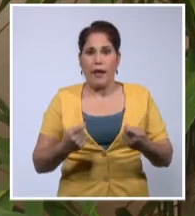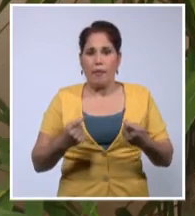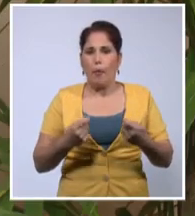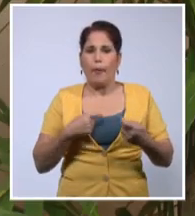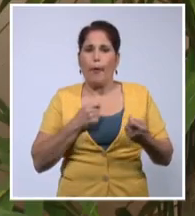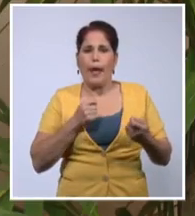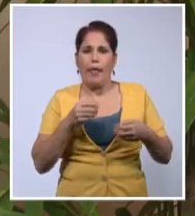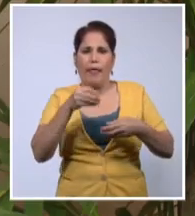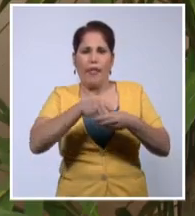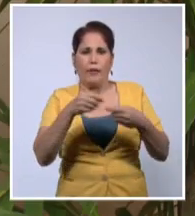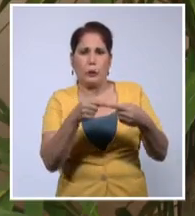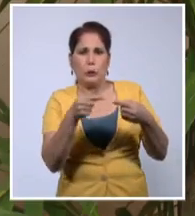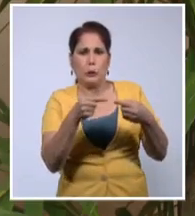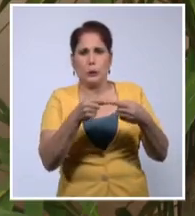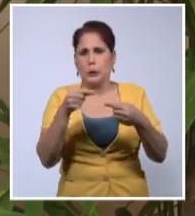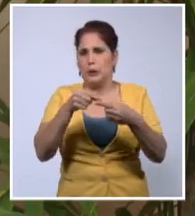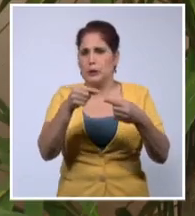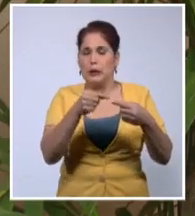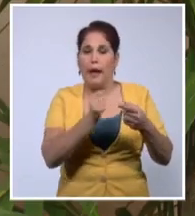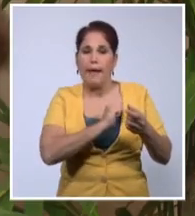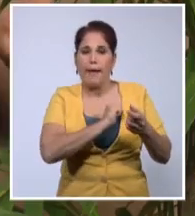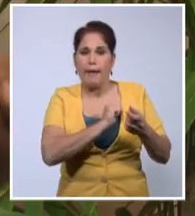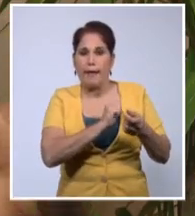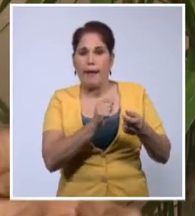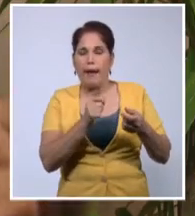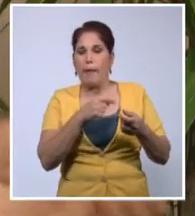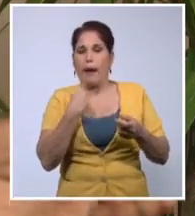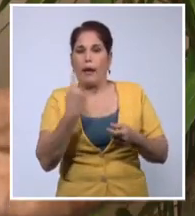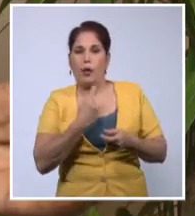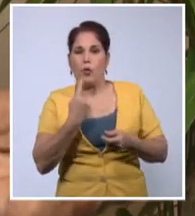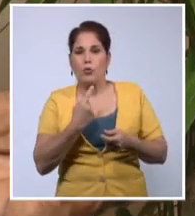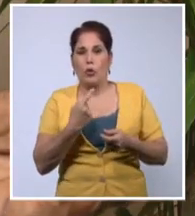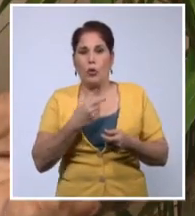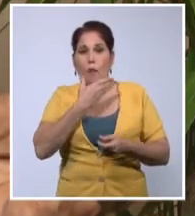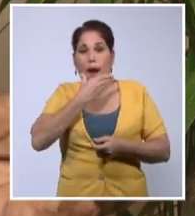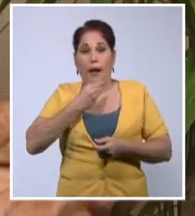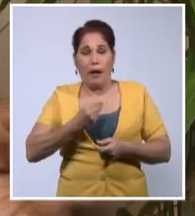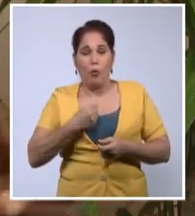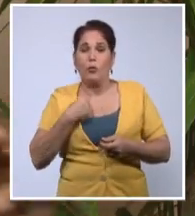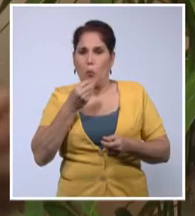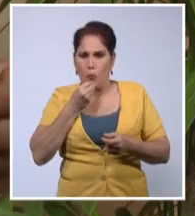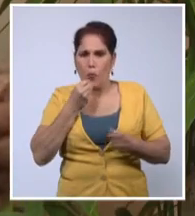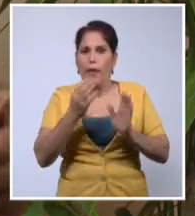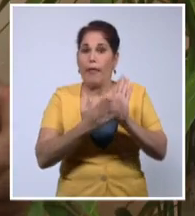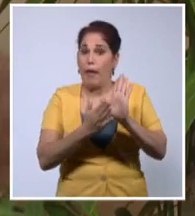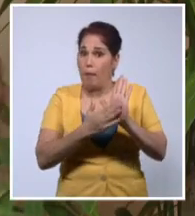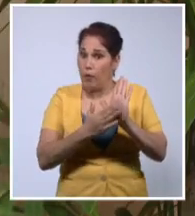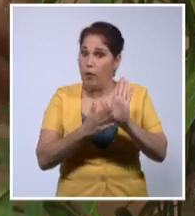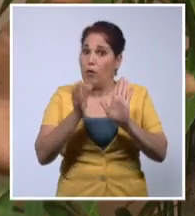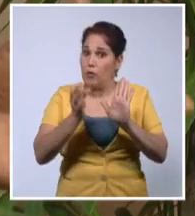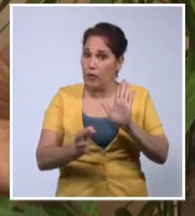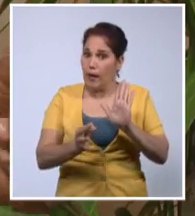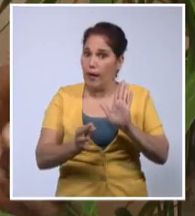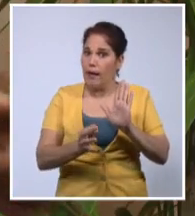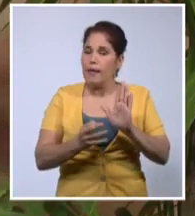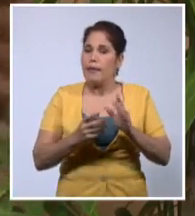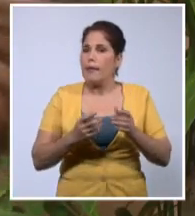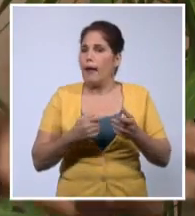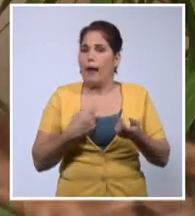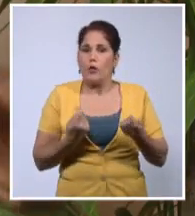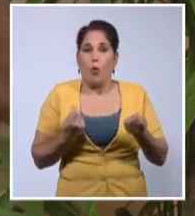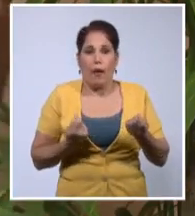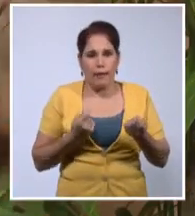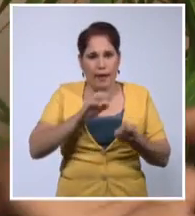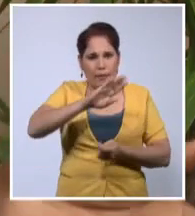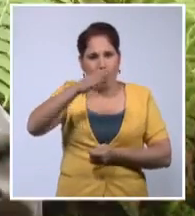propicia para que la juventud nuestra tenga su girón, su